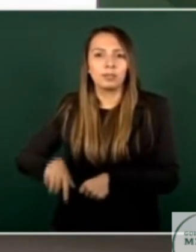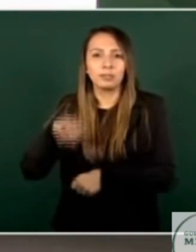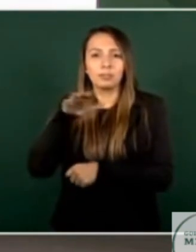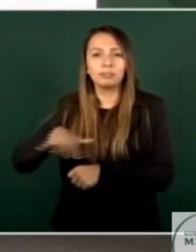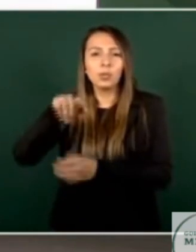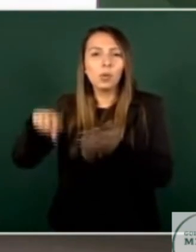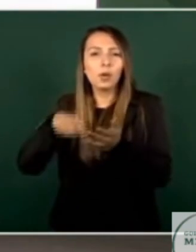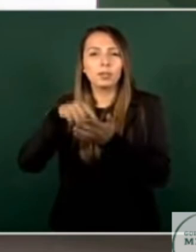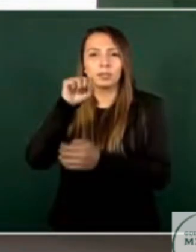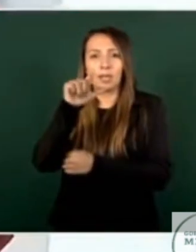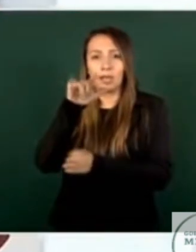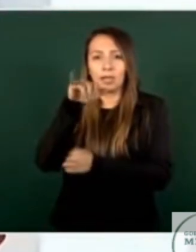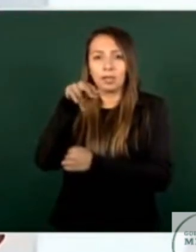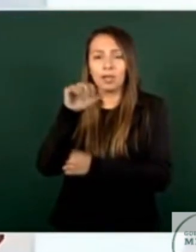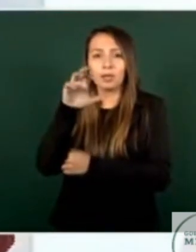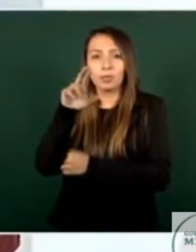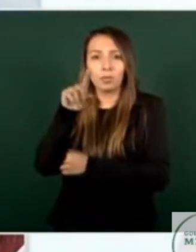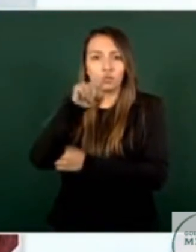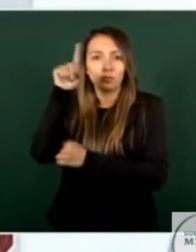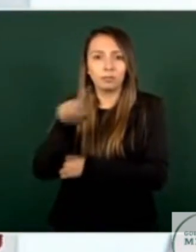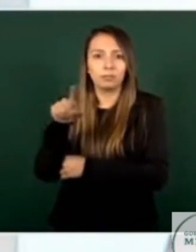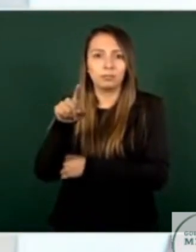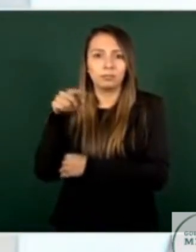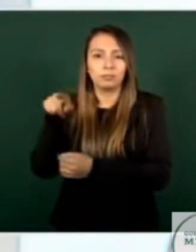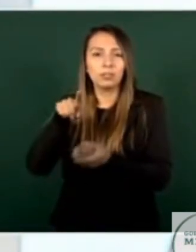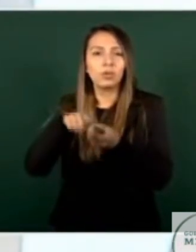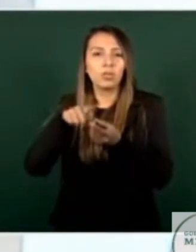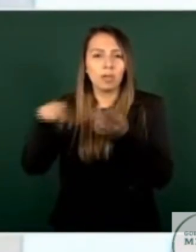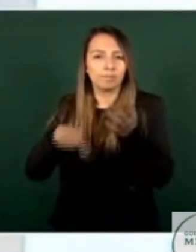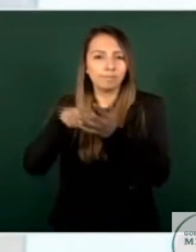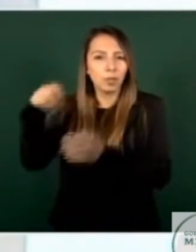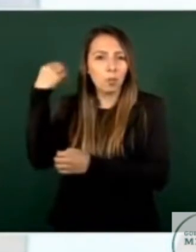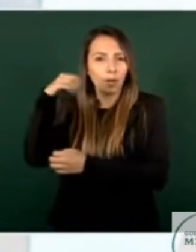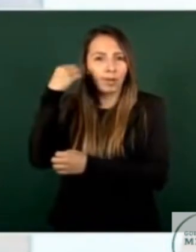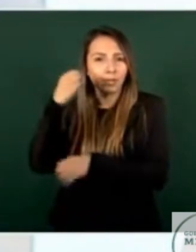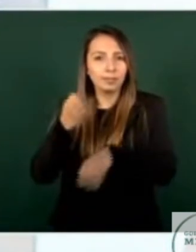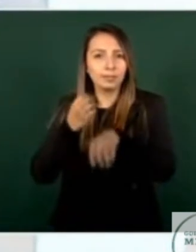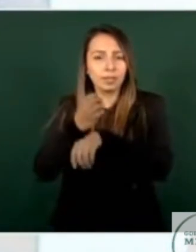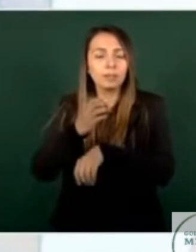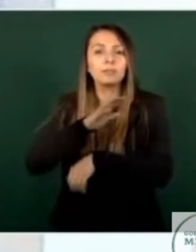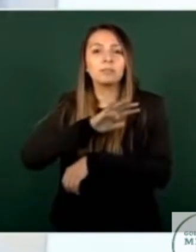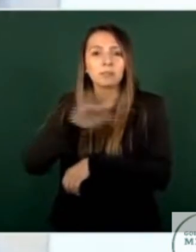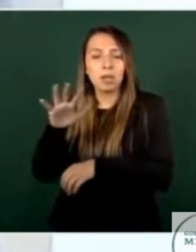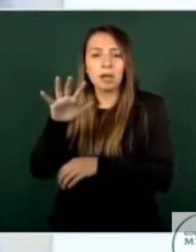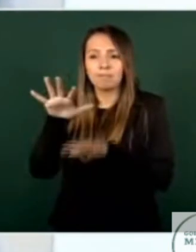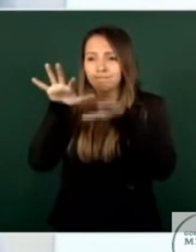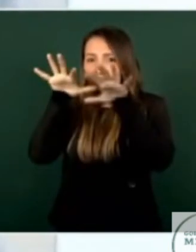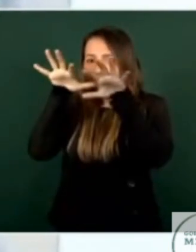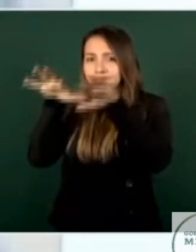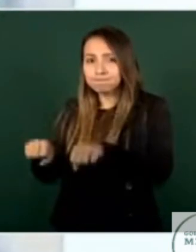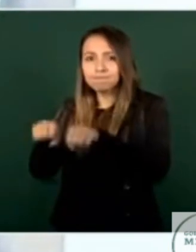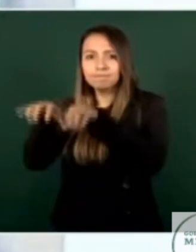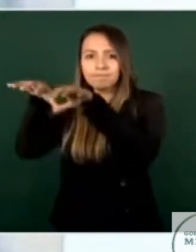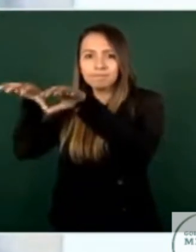y de la Fiscalía General del Estado de Oaxaca Posteriormente ya detenidos los